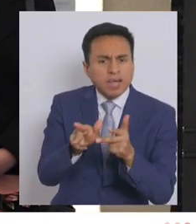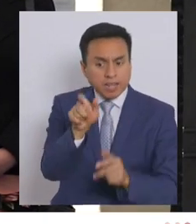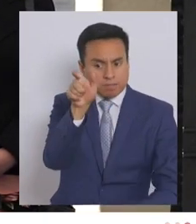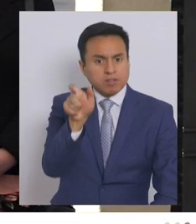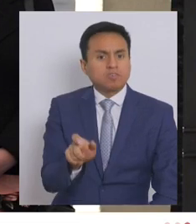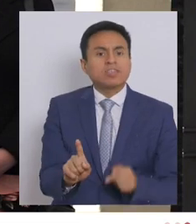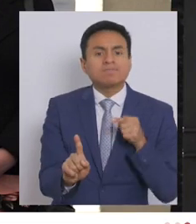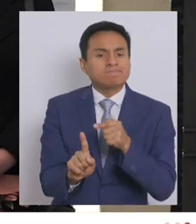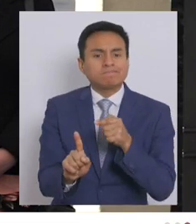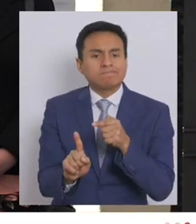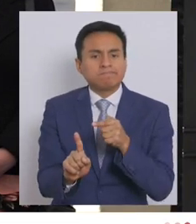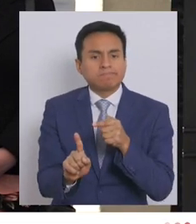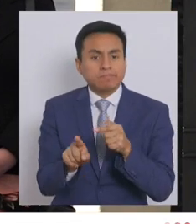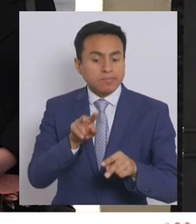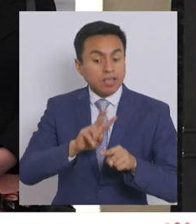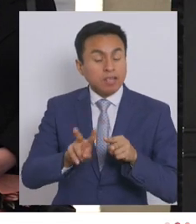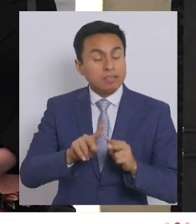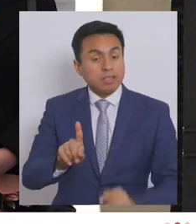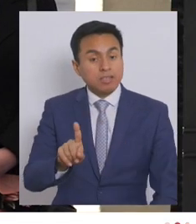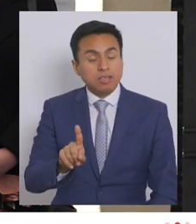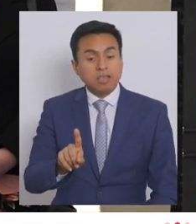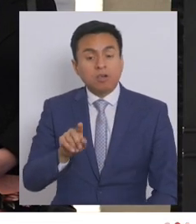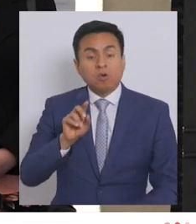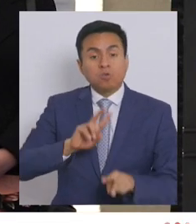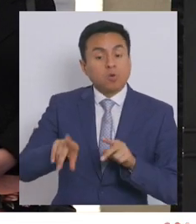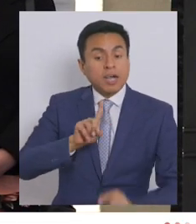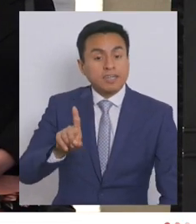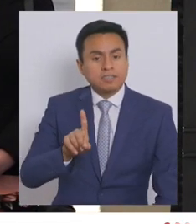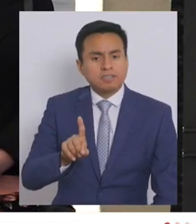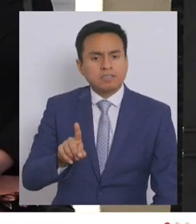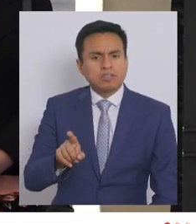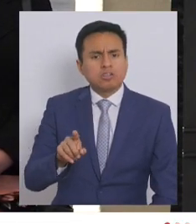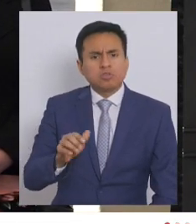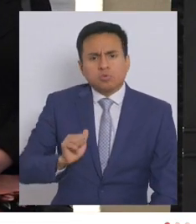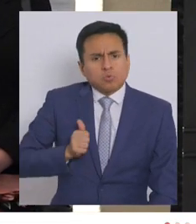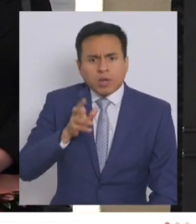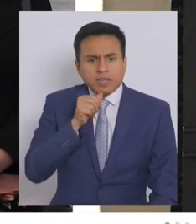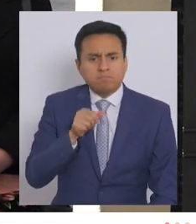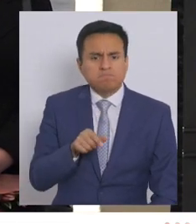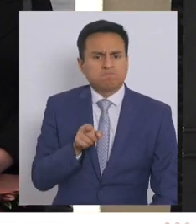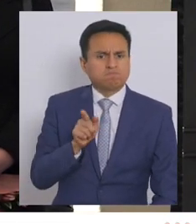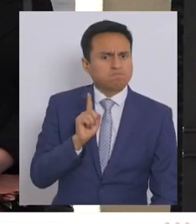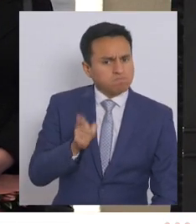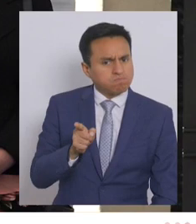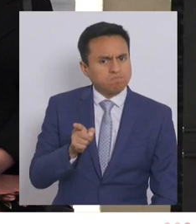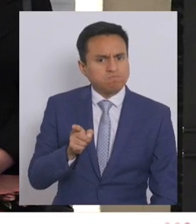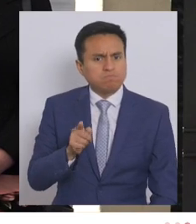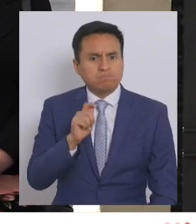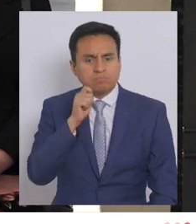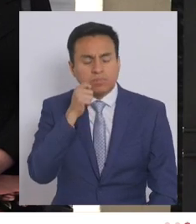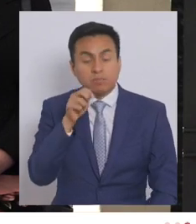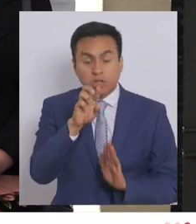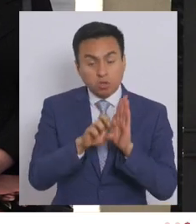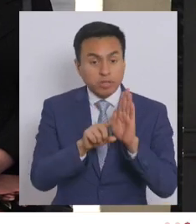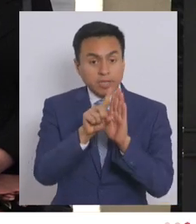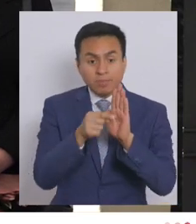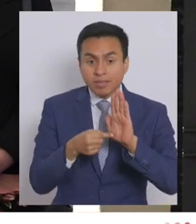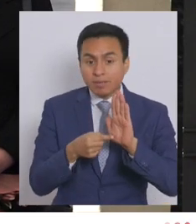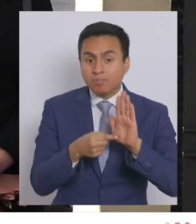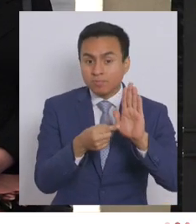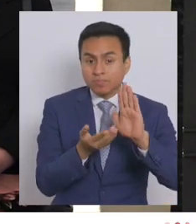persona a ejecutar u omitir una acción contra su voluntad. El proyecto de ley que presentamos hoy día